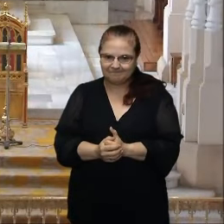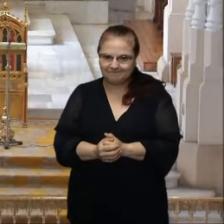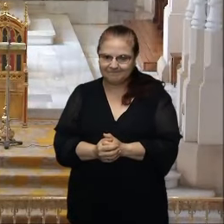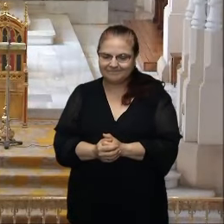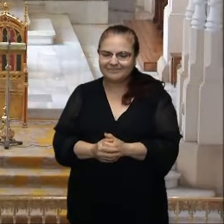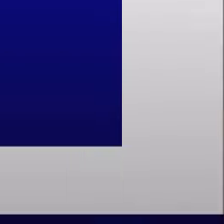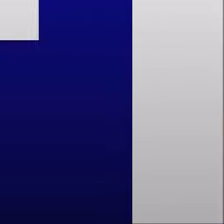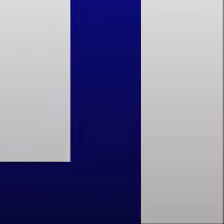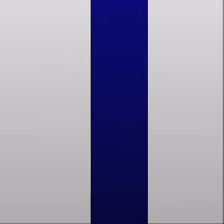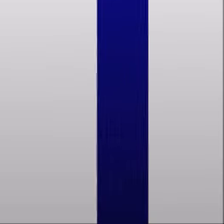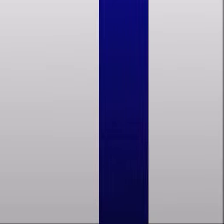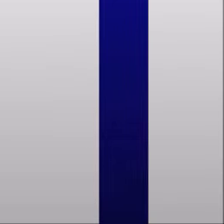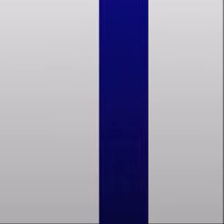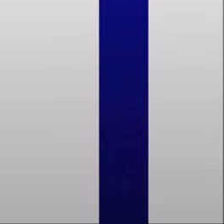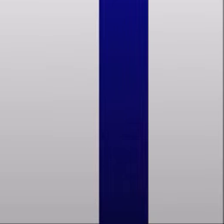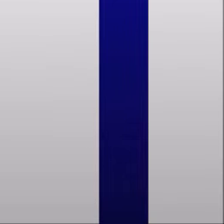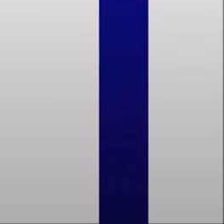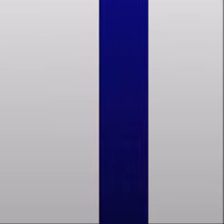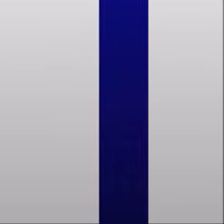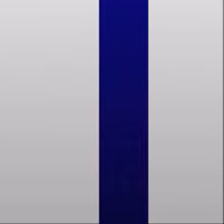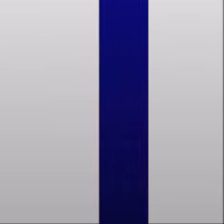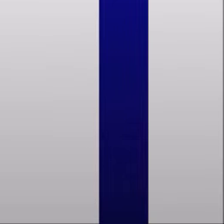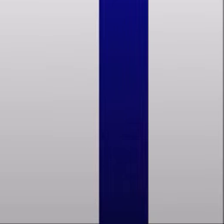Que así sea. ¡Gracias!